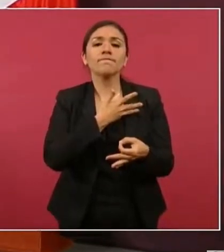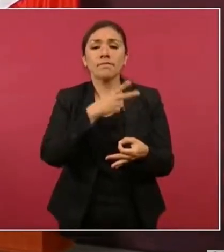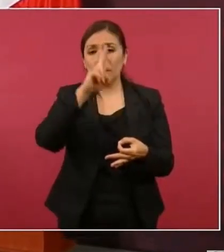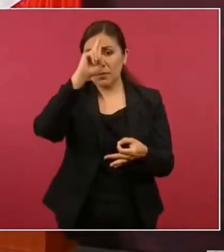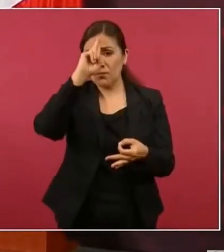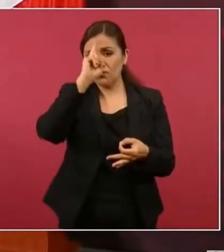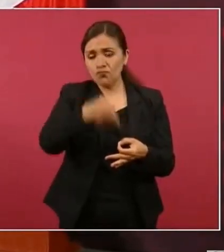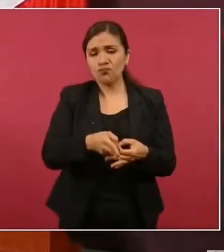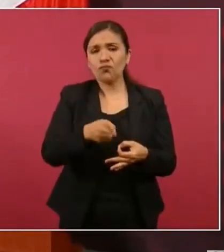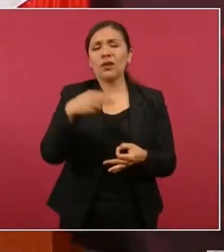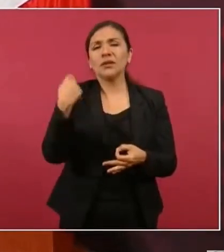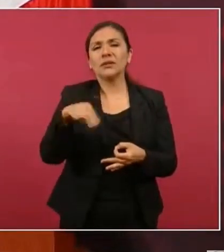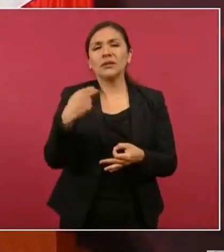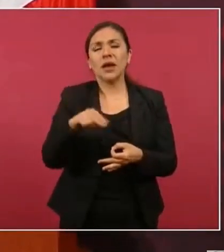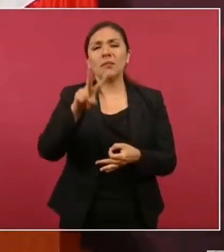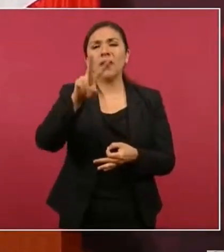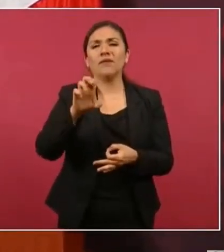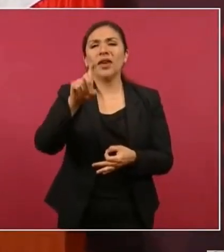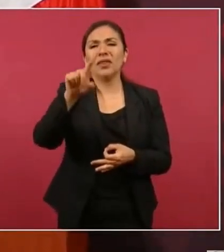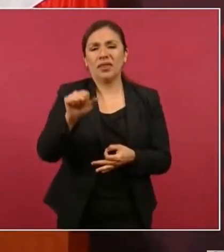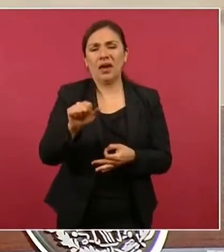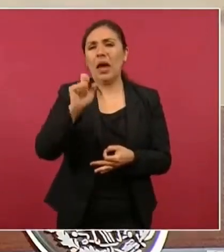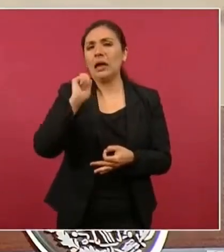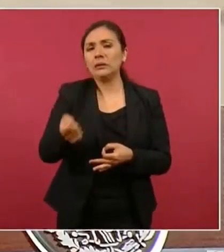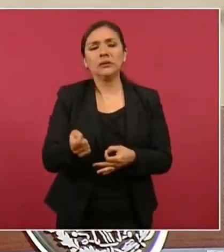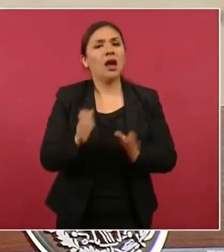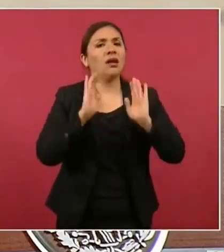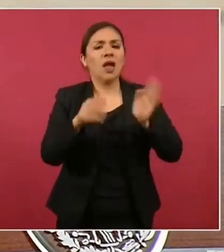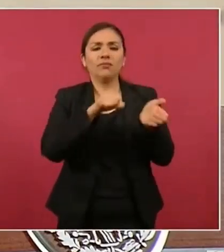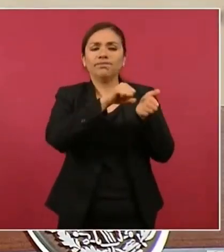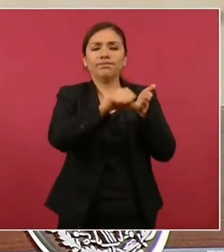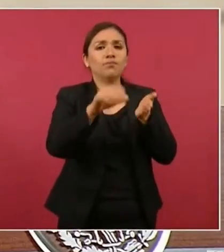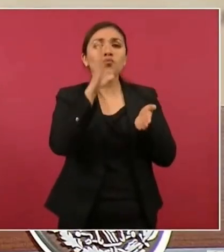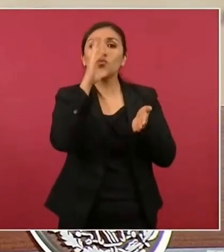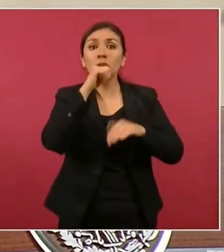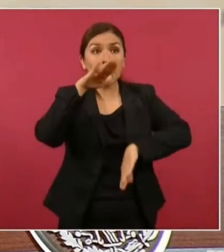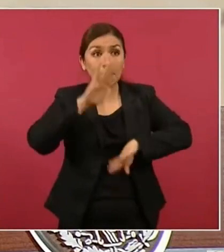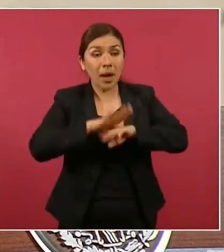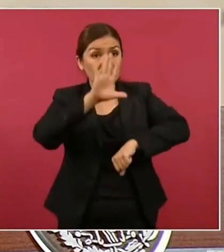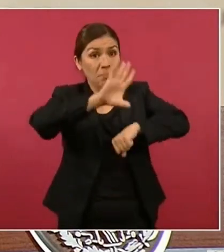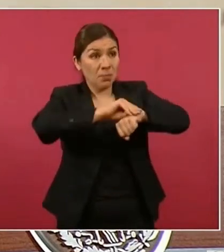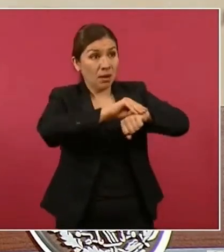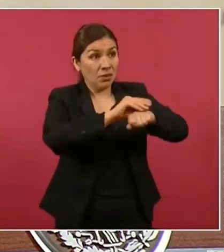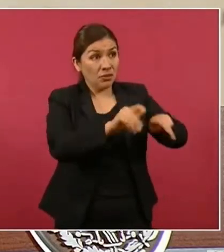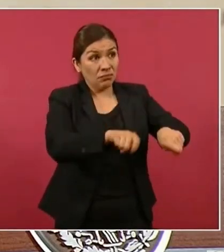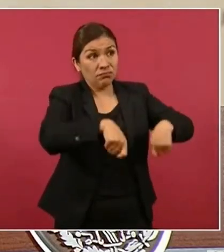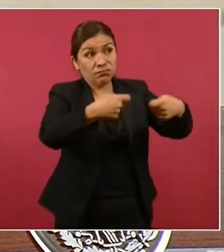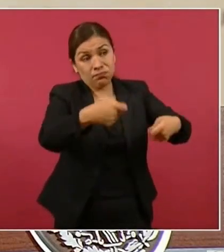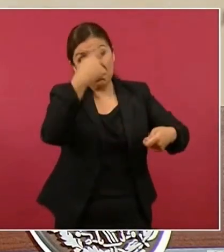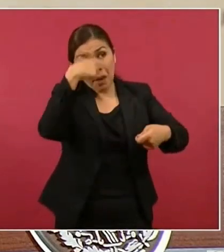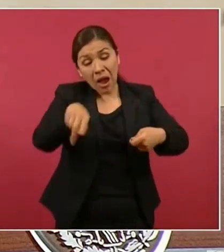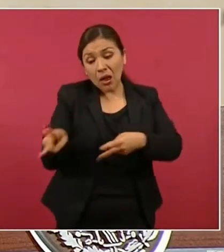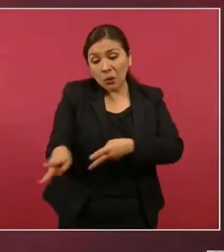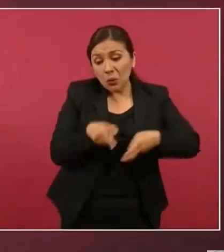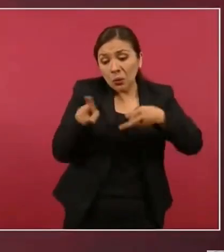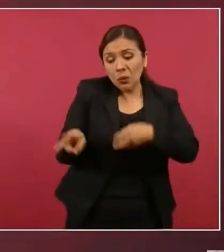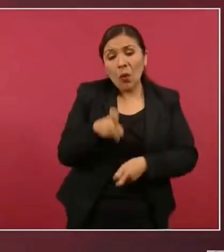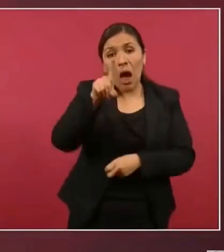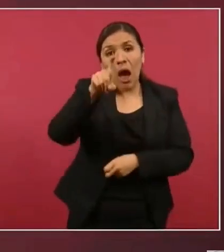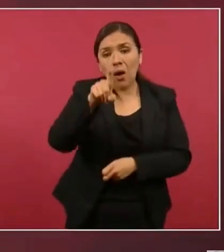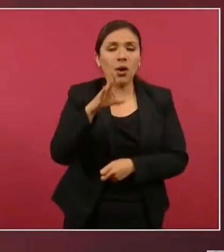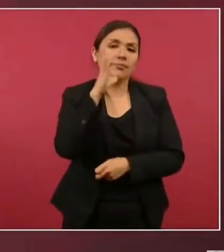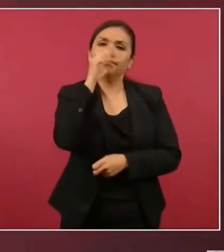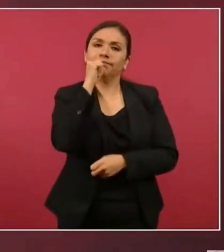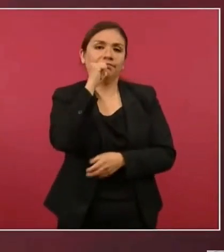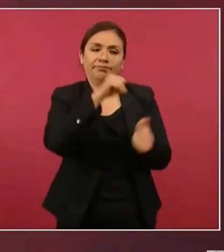es decir, ya no se puede otorgar permisos para extracción de agua del